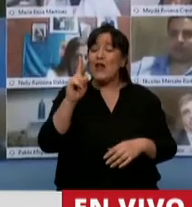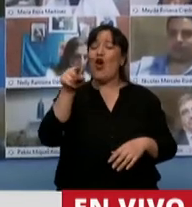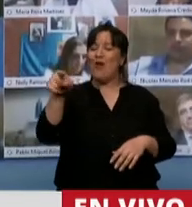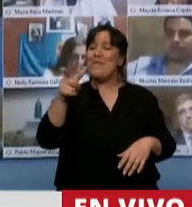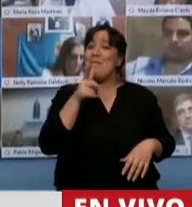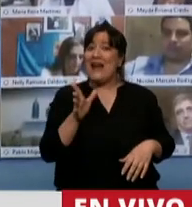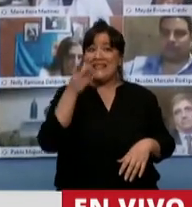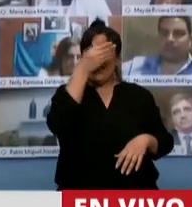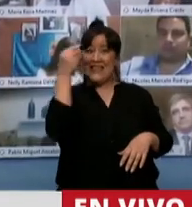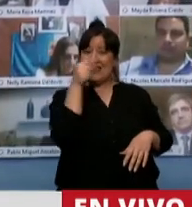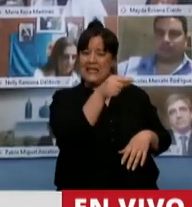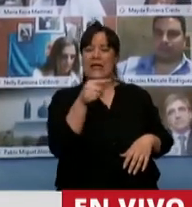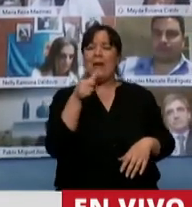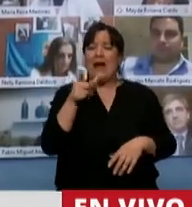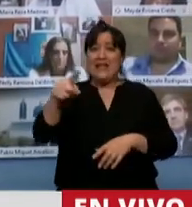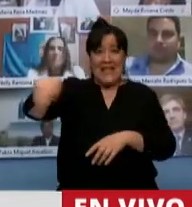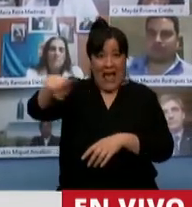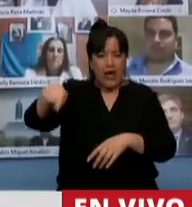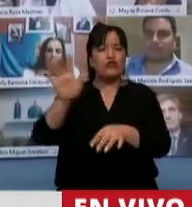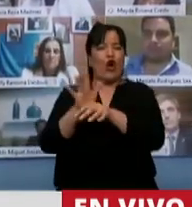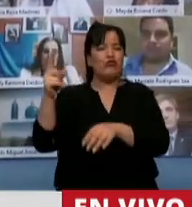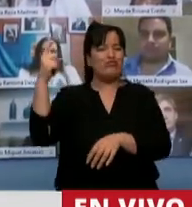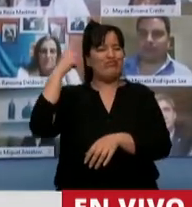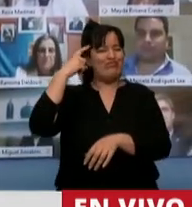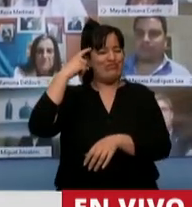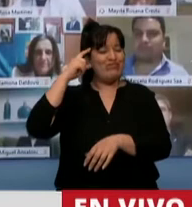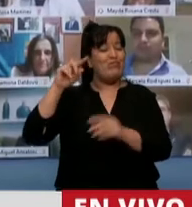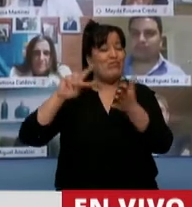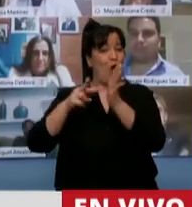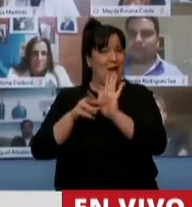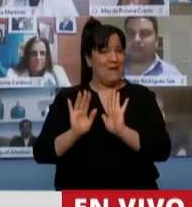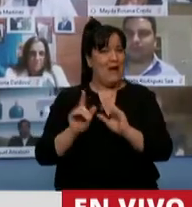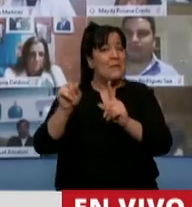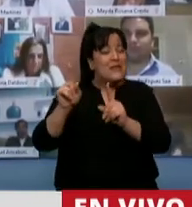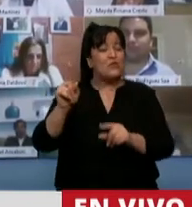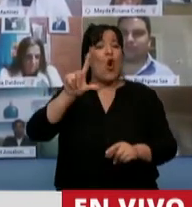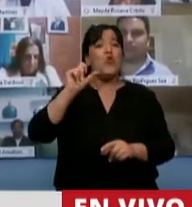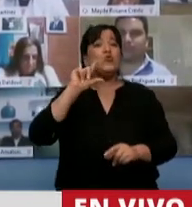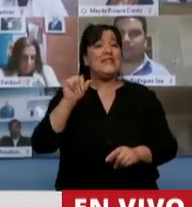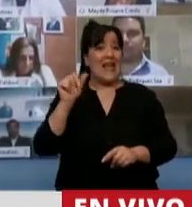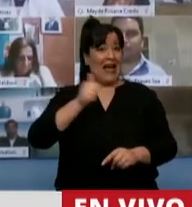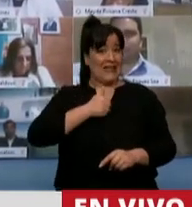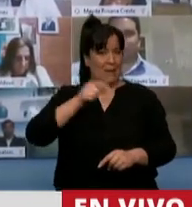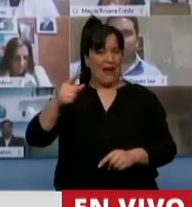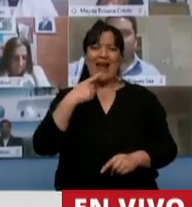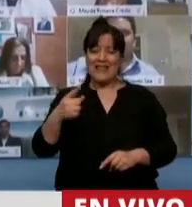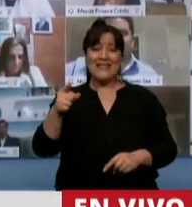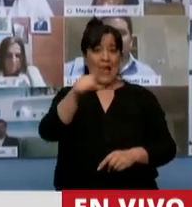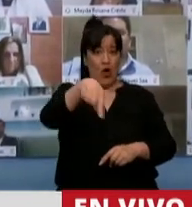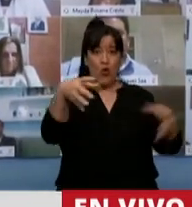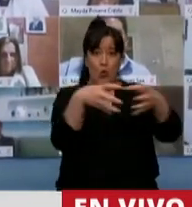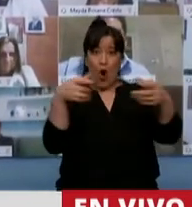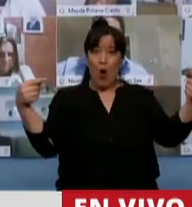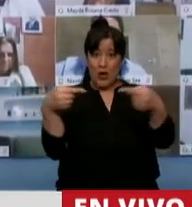psicológico, lo dijo Nico, lo habló muy bien Lucía desde Catamarca. Tienen un problema psicológico que no sé,